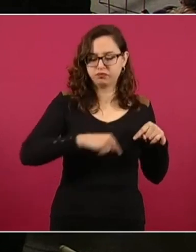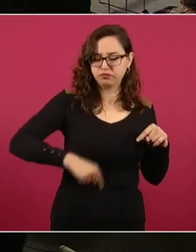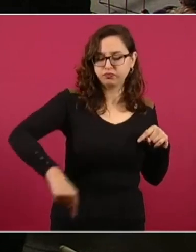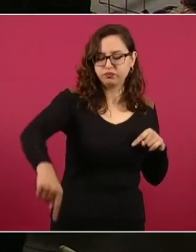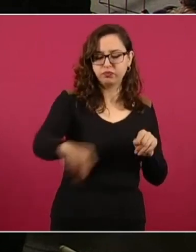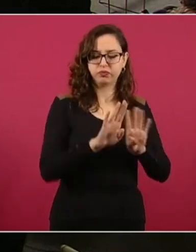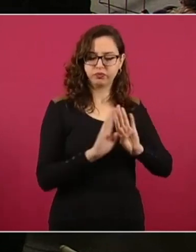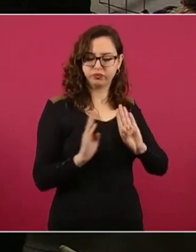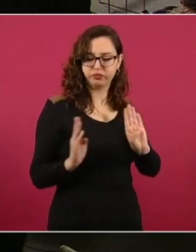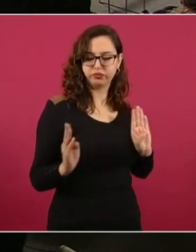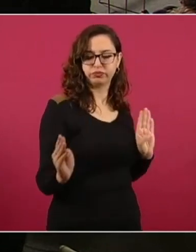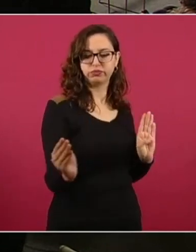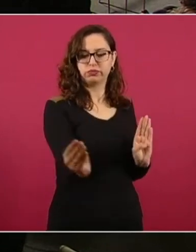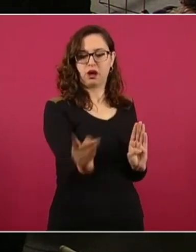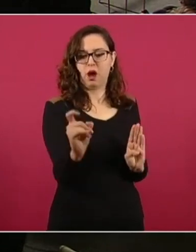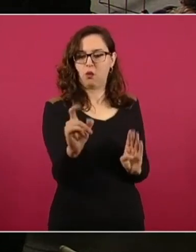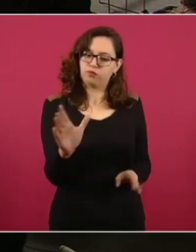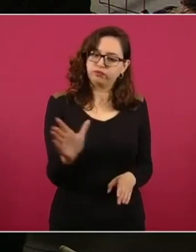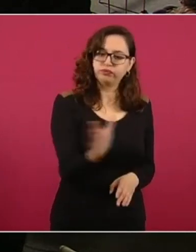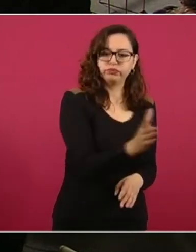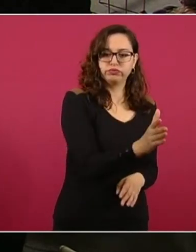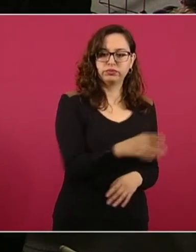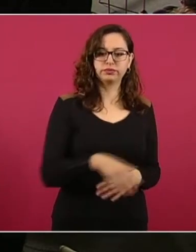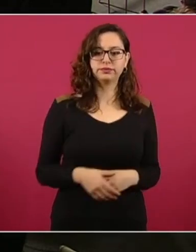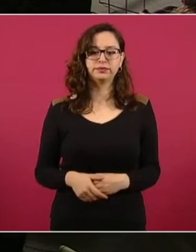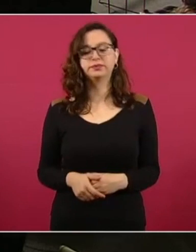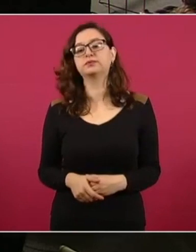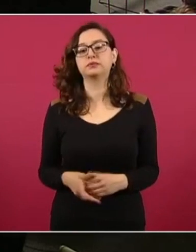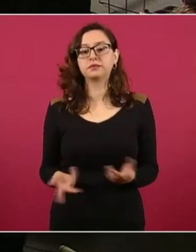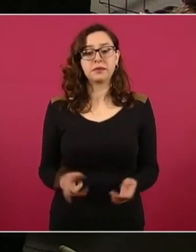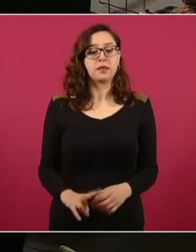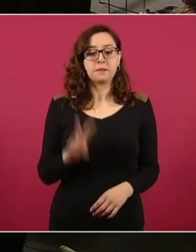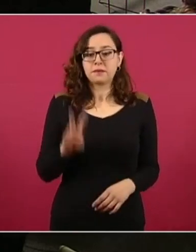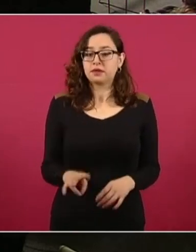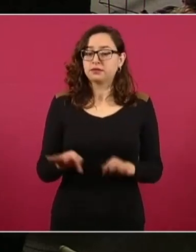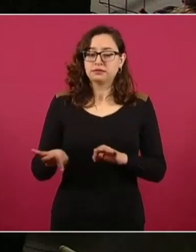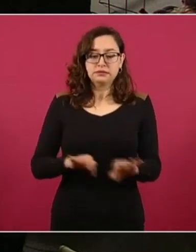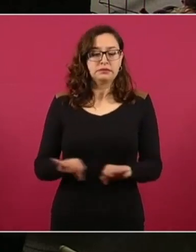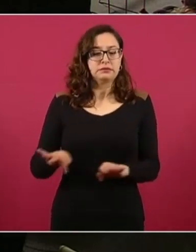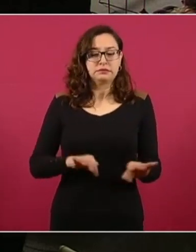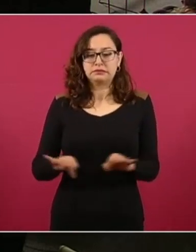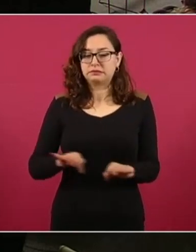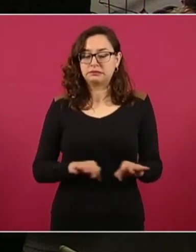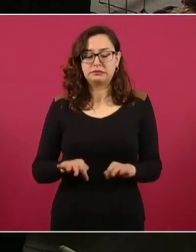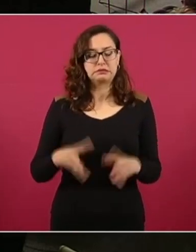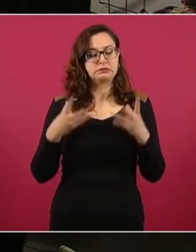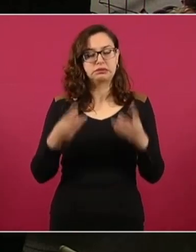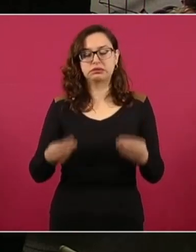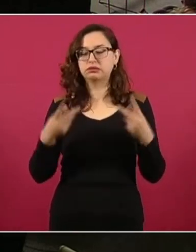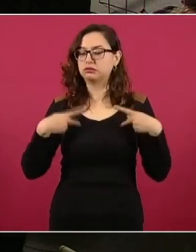contención entre ambas minas. Continuamos con una fuerza de tarea muy importante encabezado por el Gobierno de México.